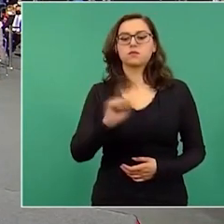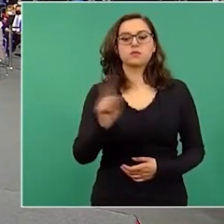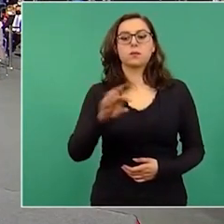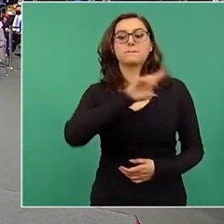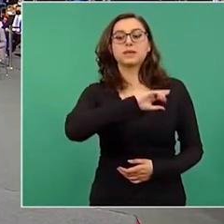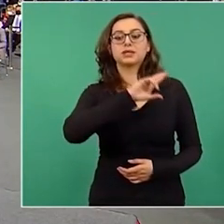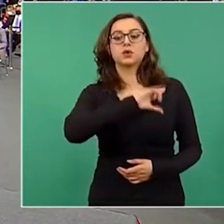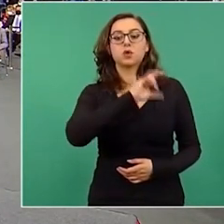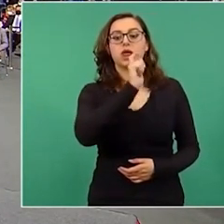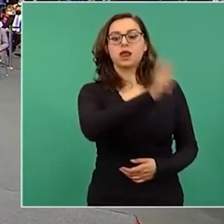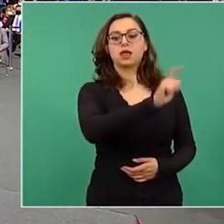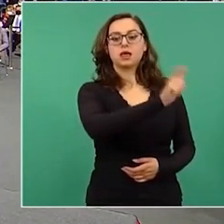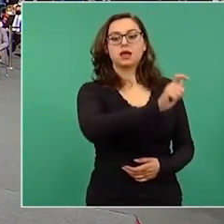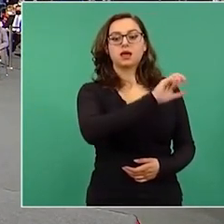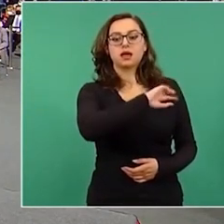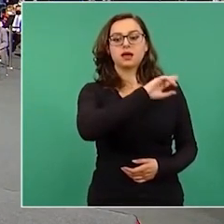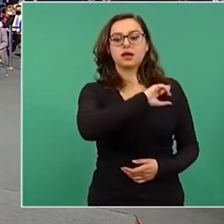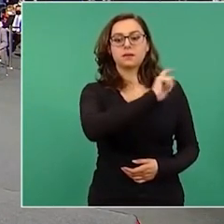privados.